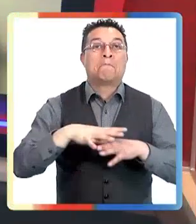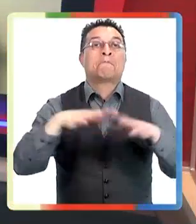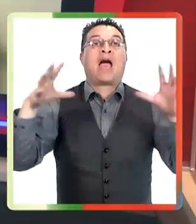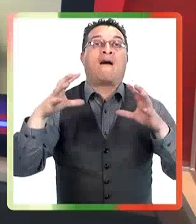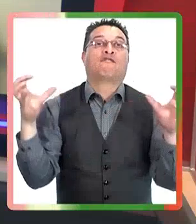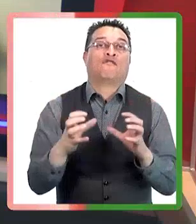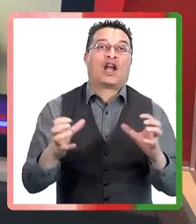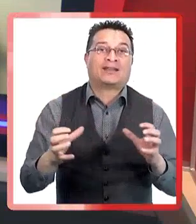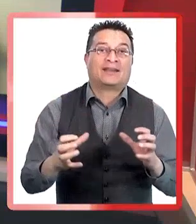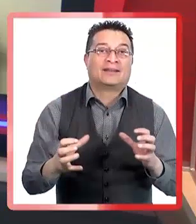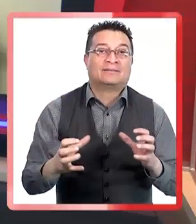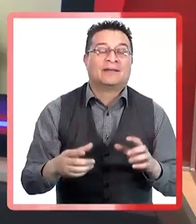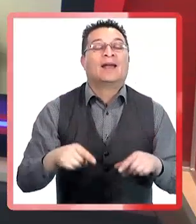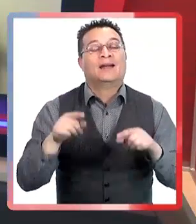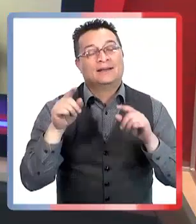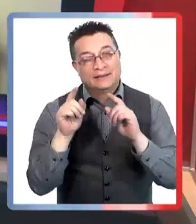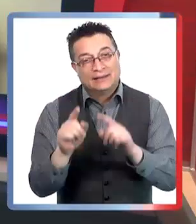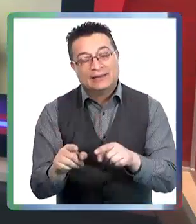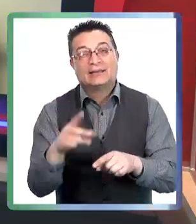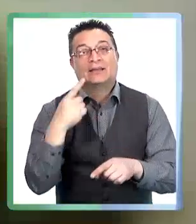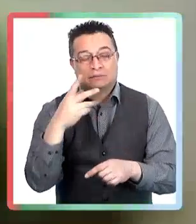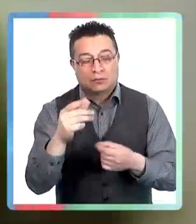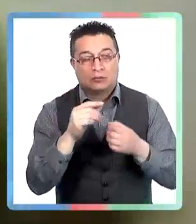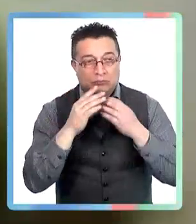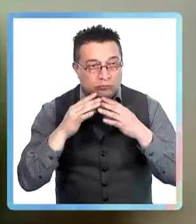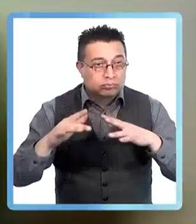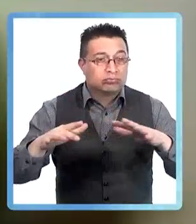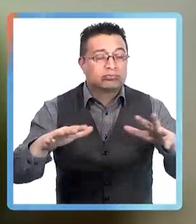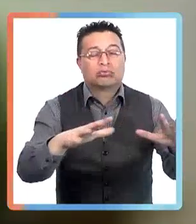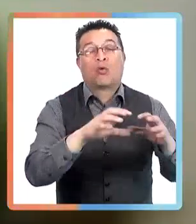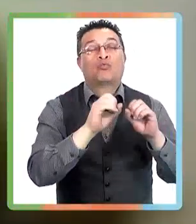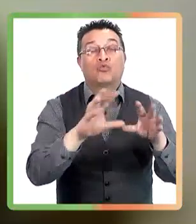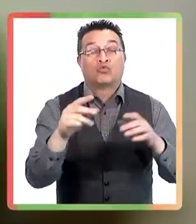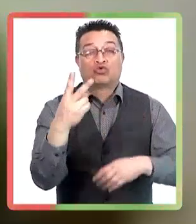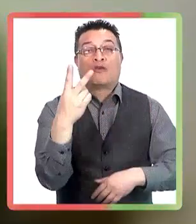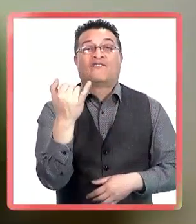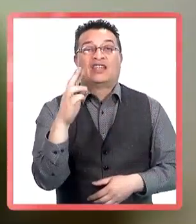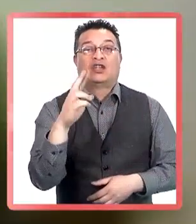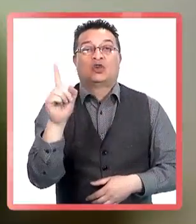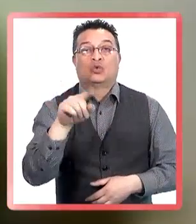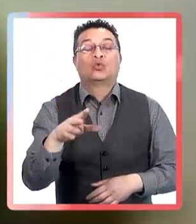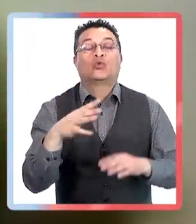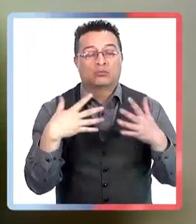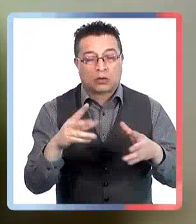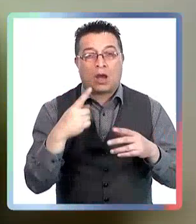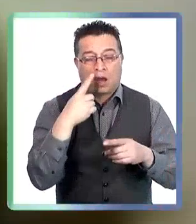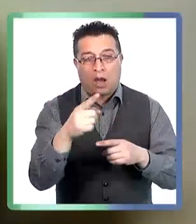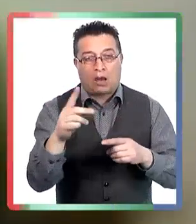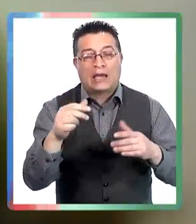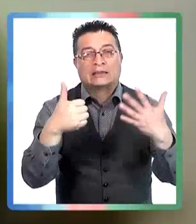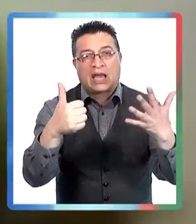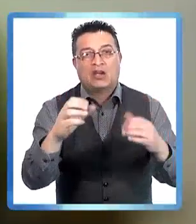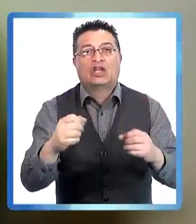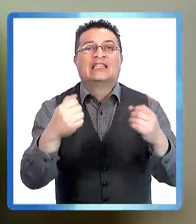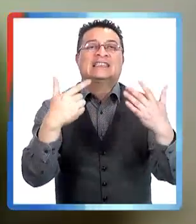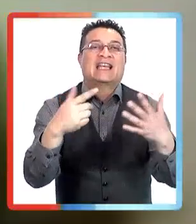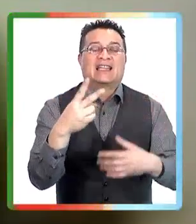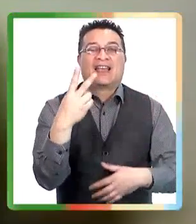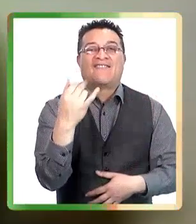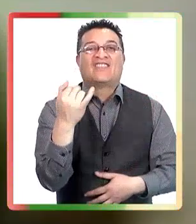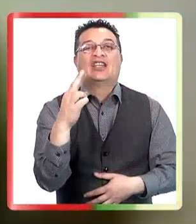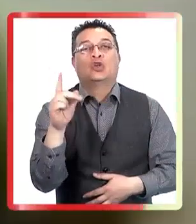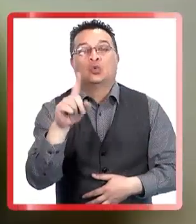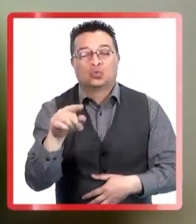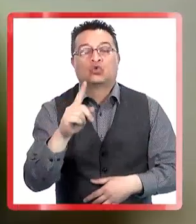circulando, entre ellas COVID, intensamente, y veíamos que los niños no solo se infectaban por un virus, sino que cuando están hospitalizados y le